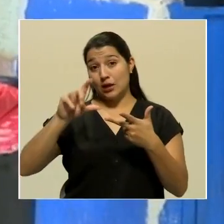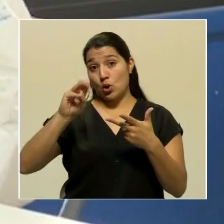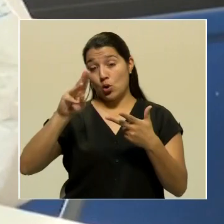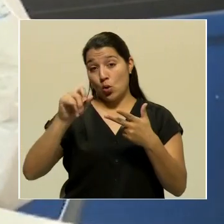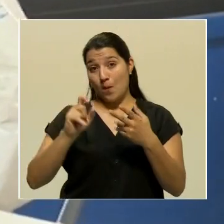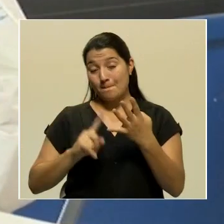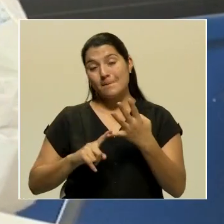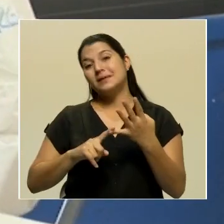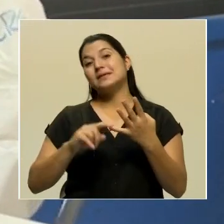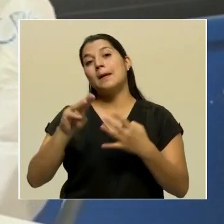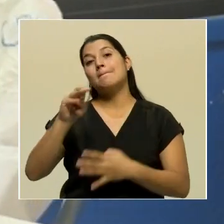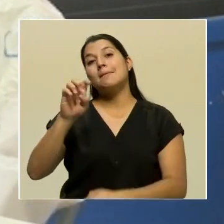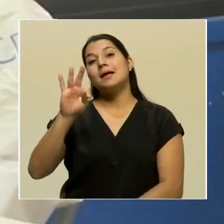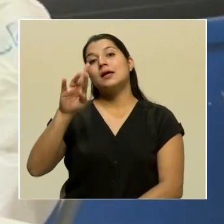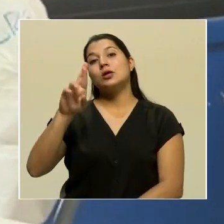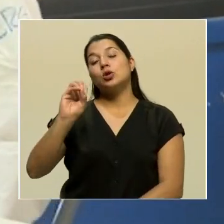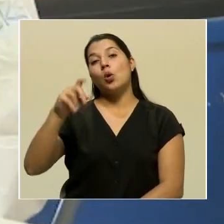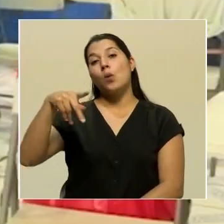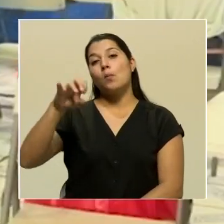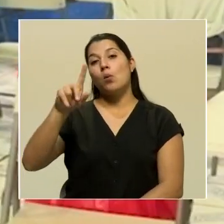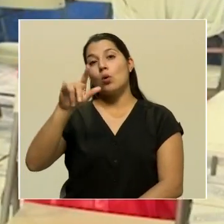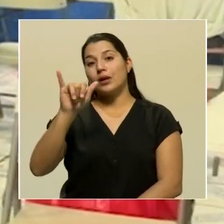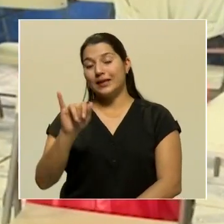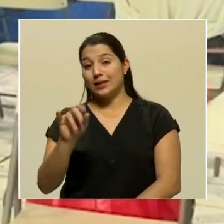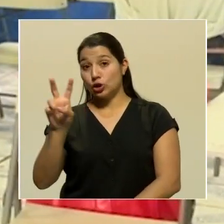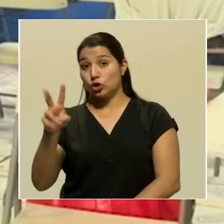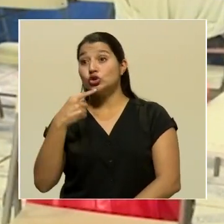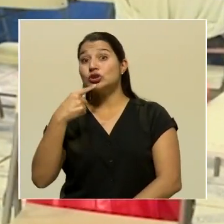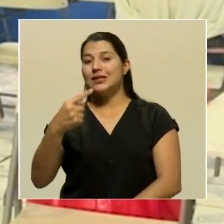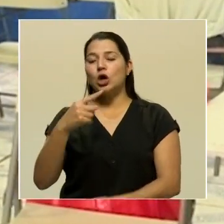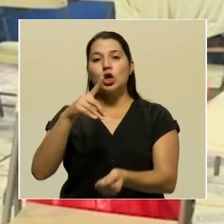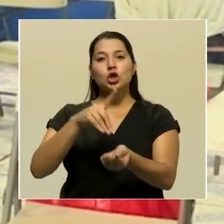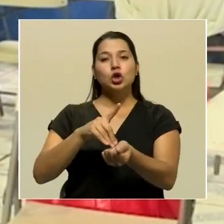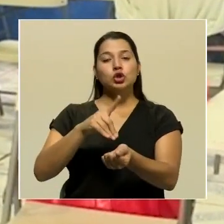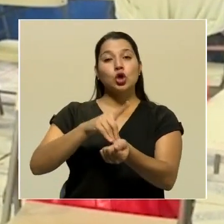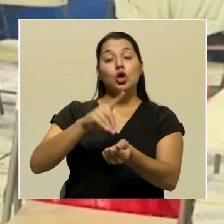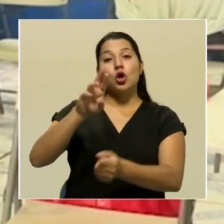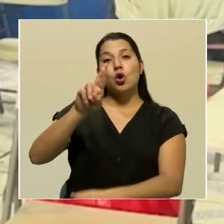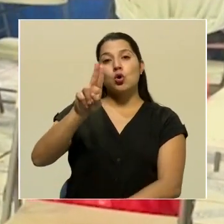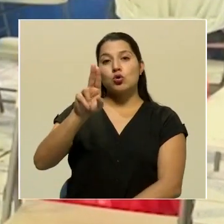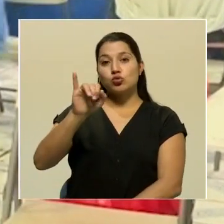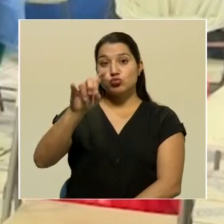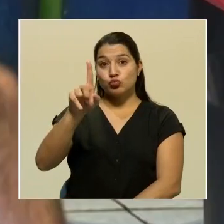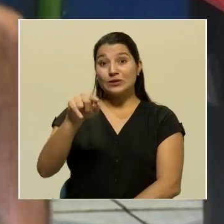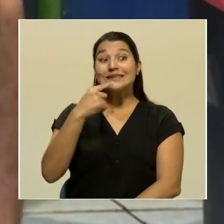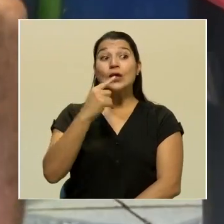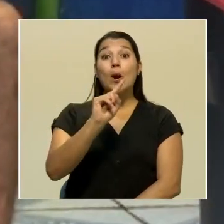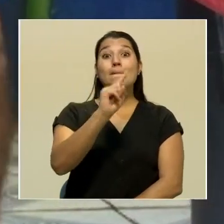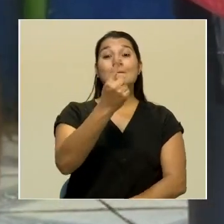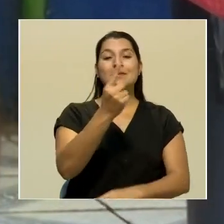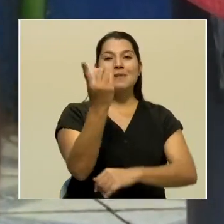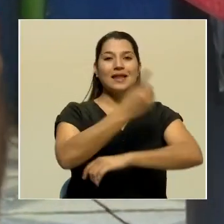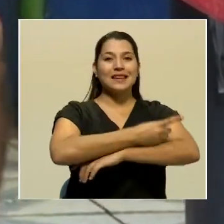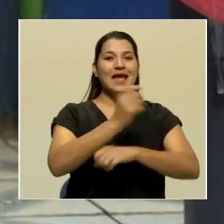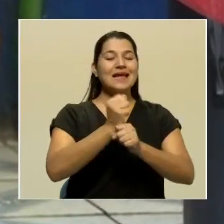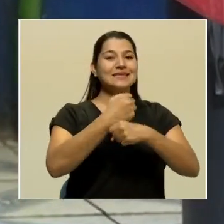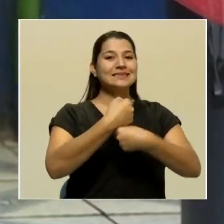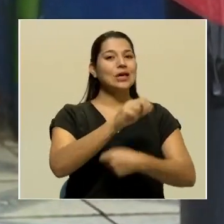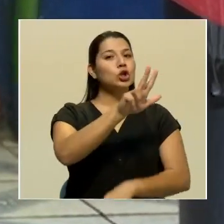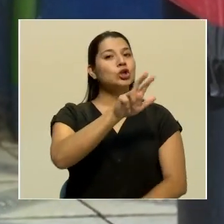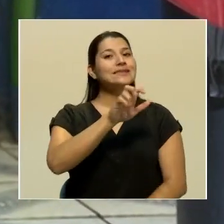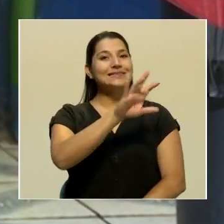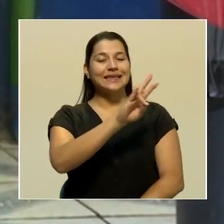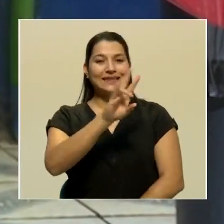II, explicó el gerente médico Mario Ruiz. Ruiz aseguró que el primer día tomaron 377